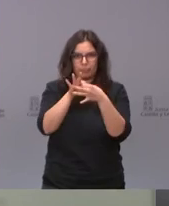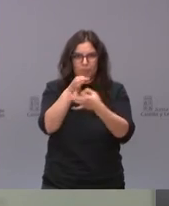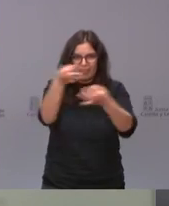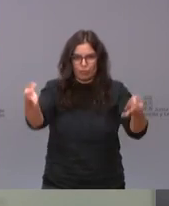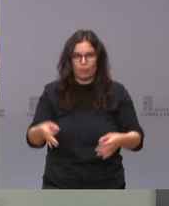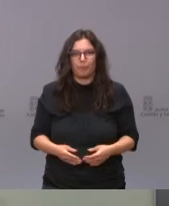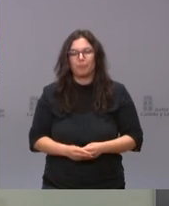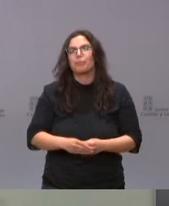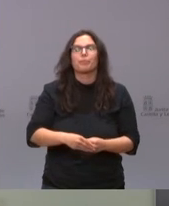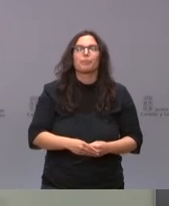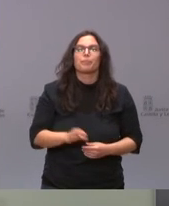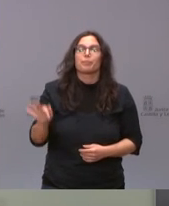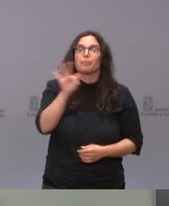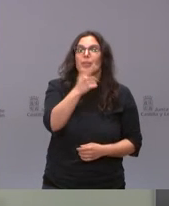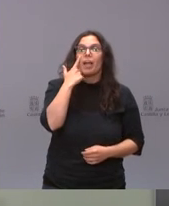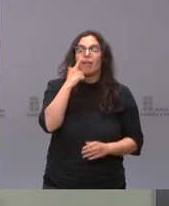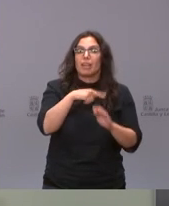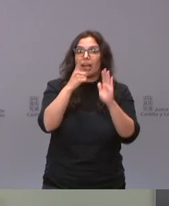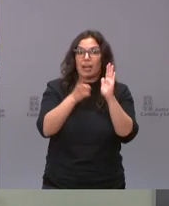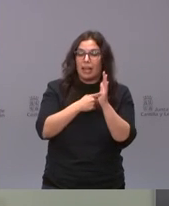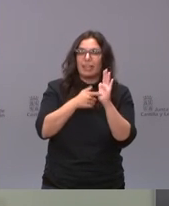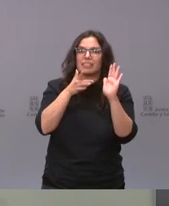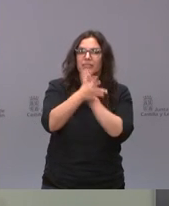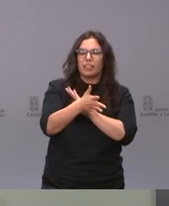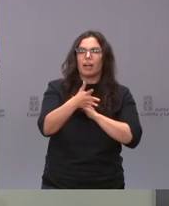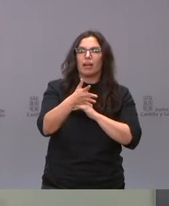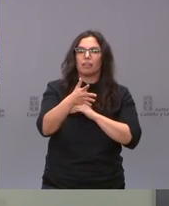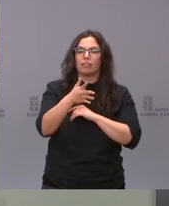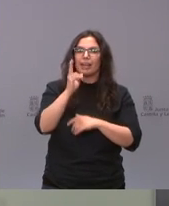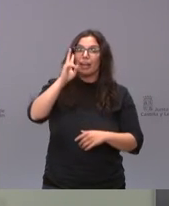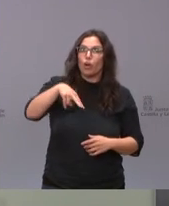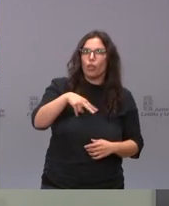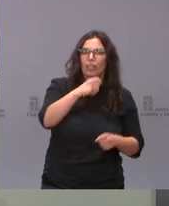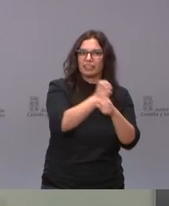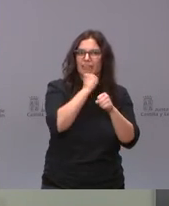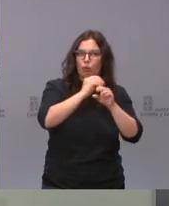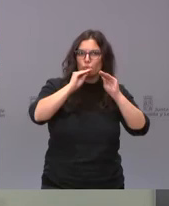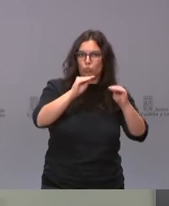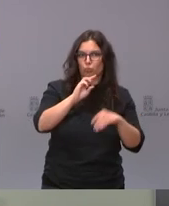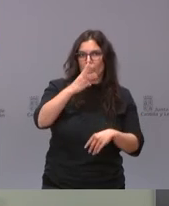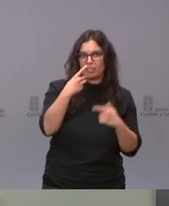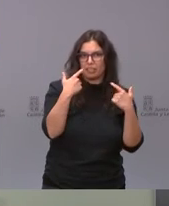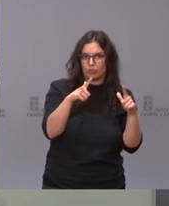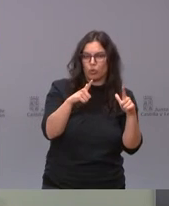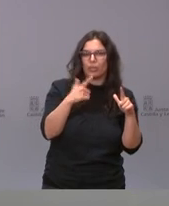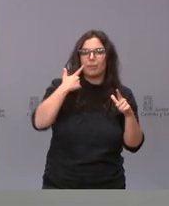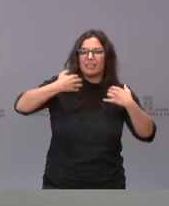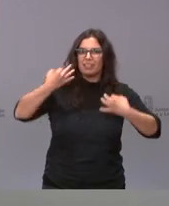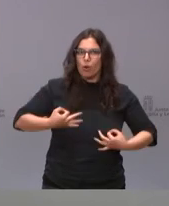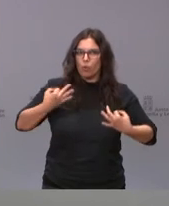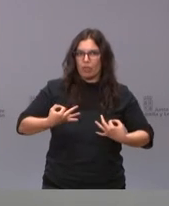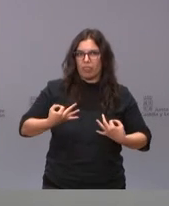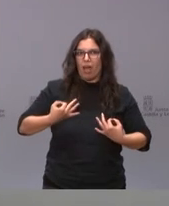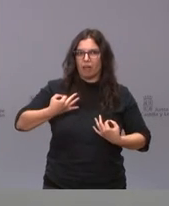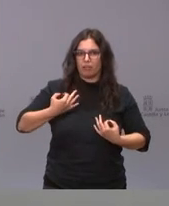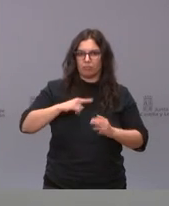a ver la ley lo que significa es un reconocimiento a la labor que se hace una garantía jurídica a